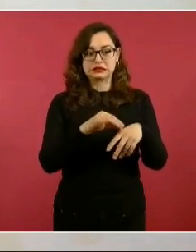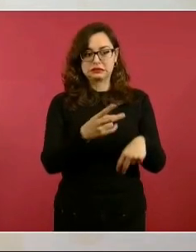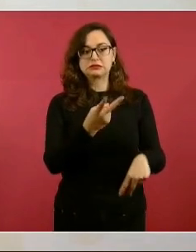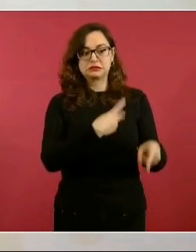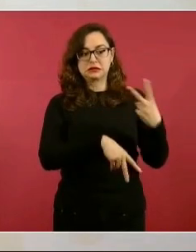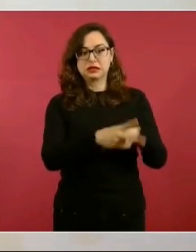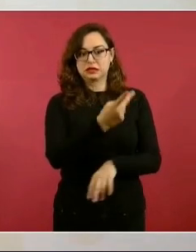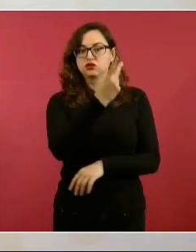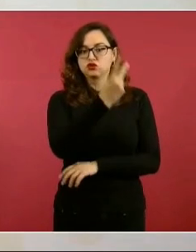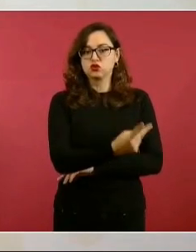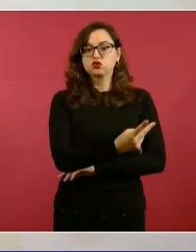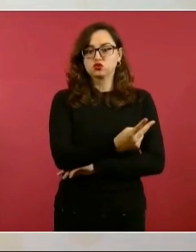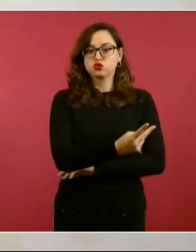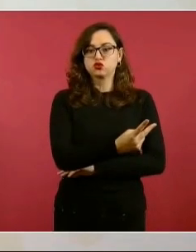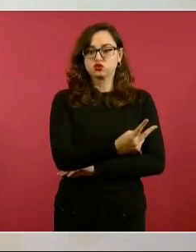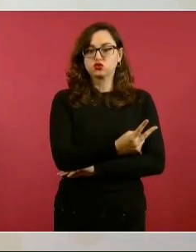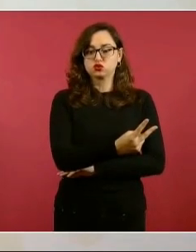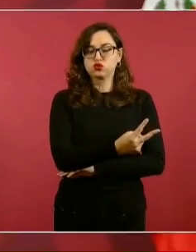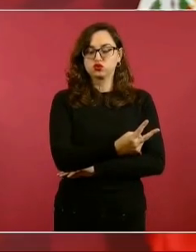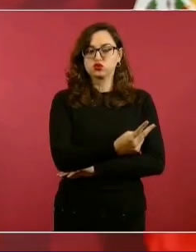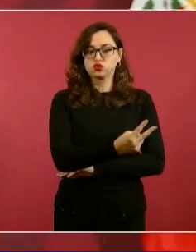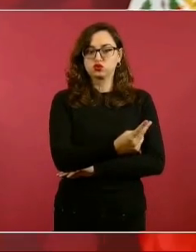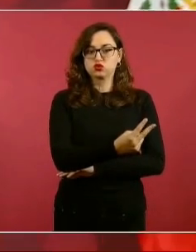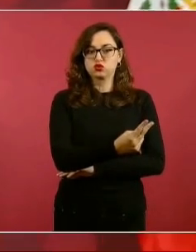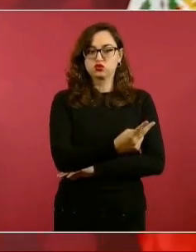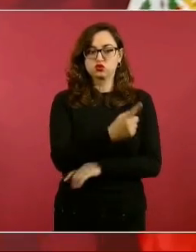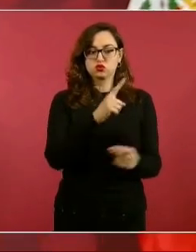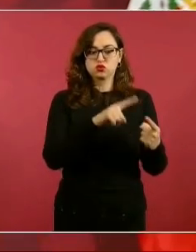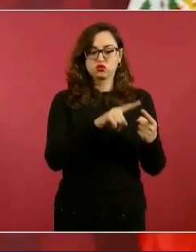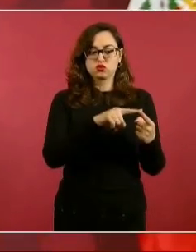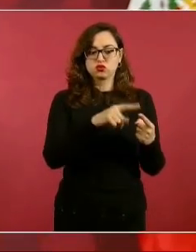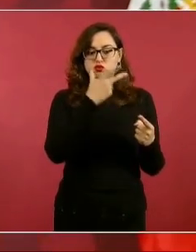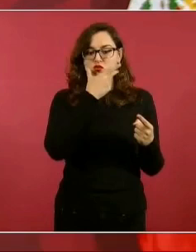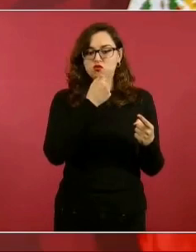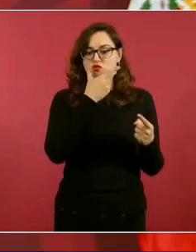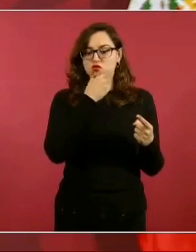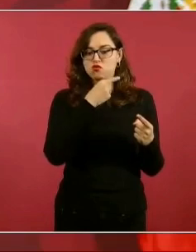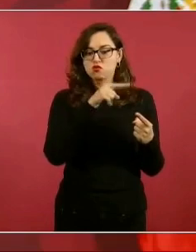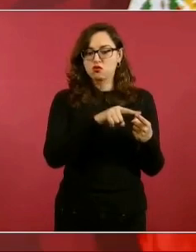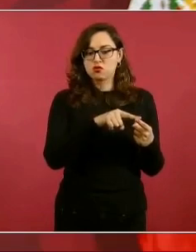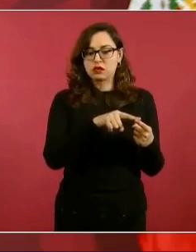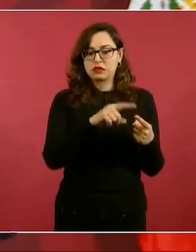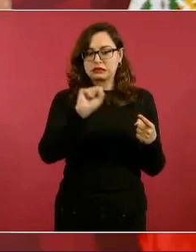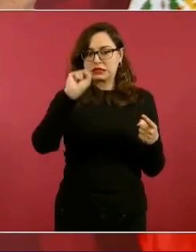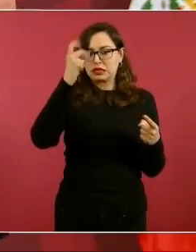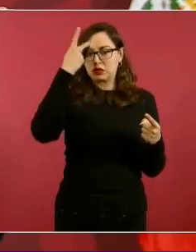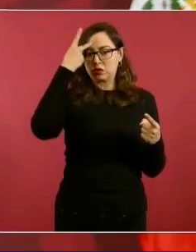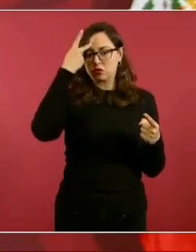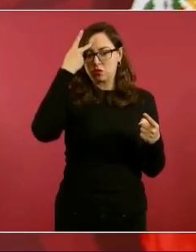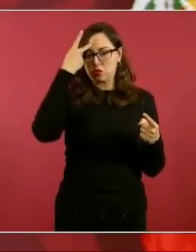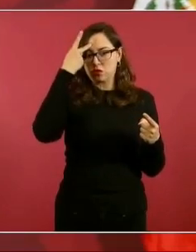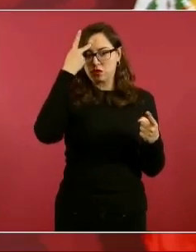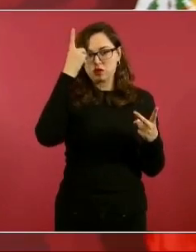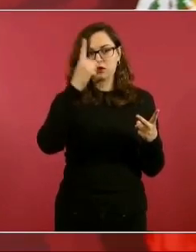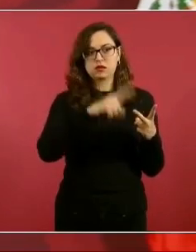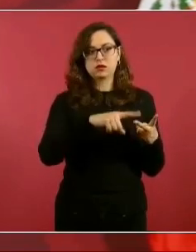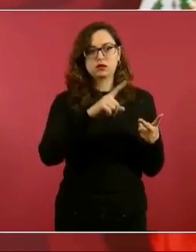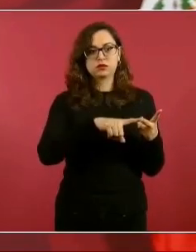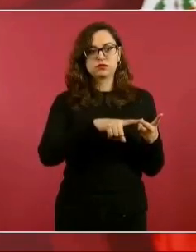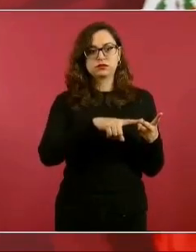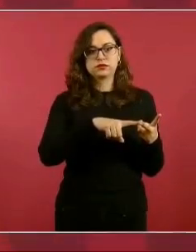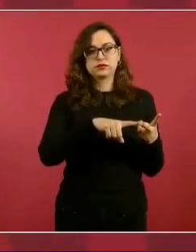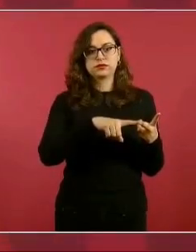señor de San Luis y